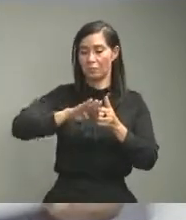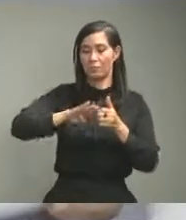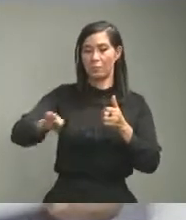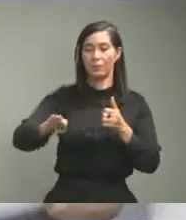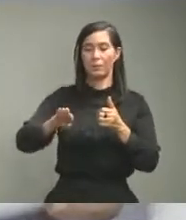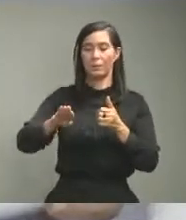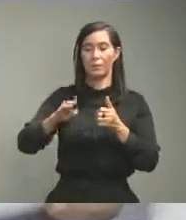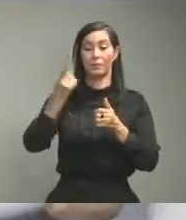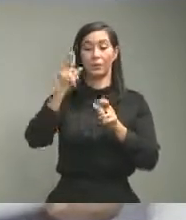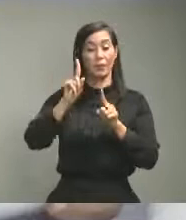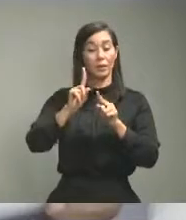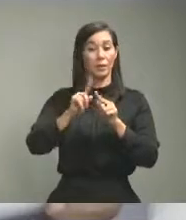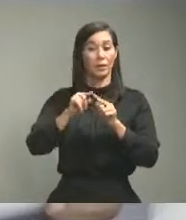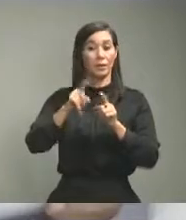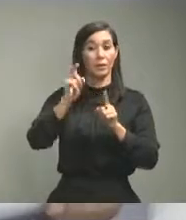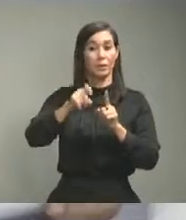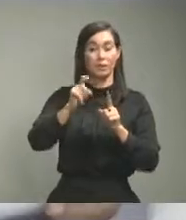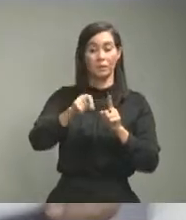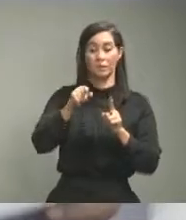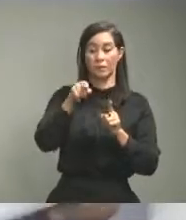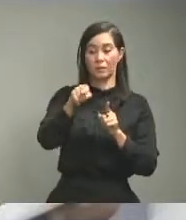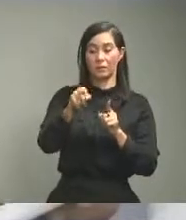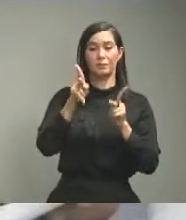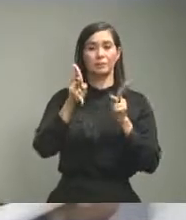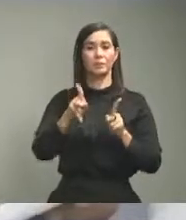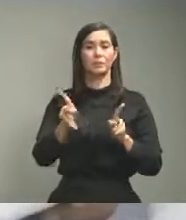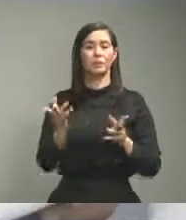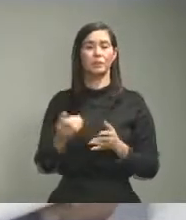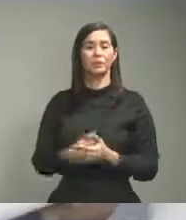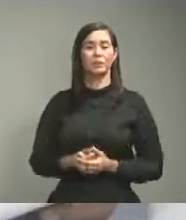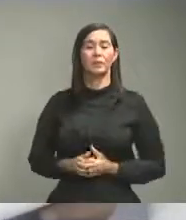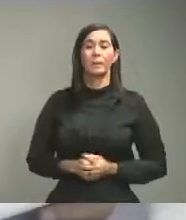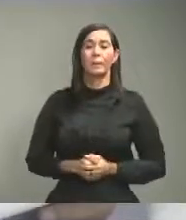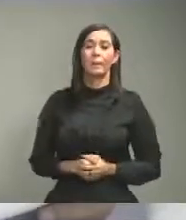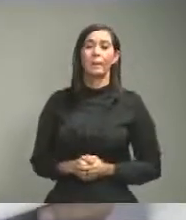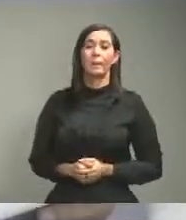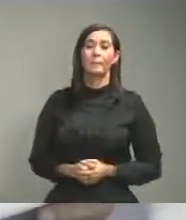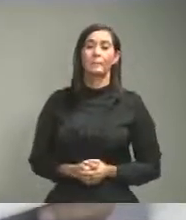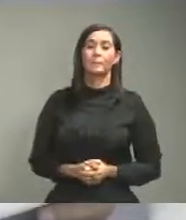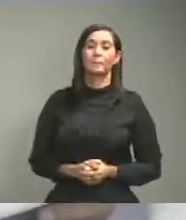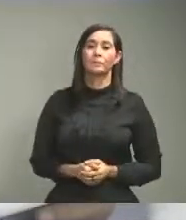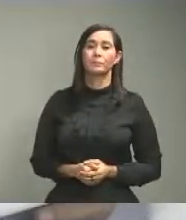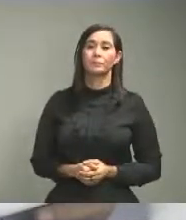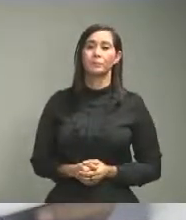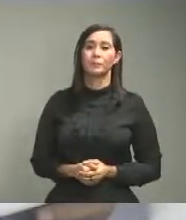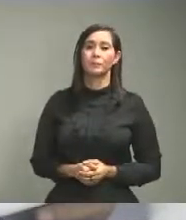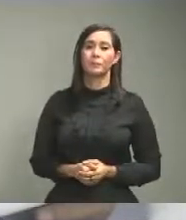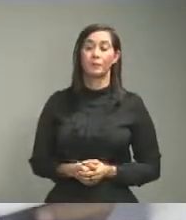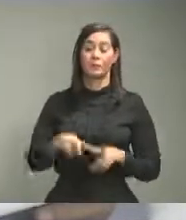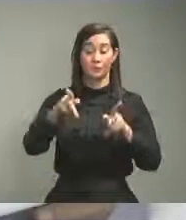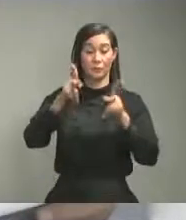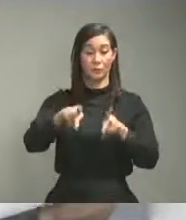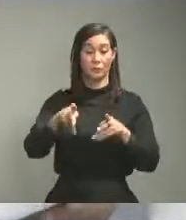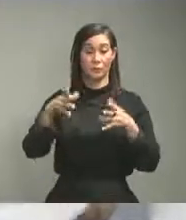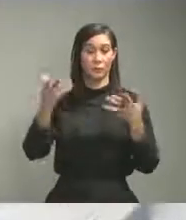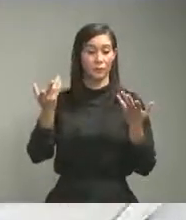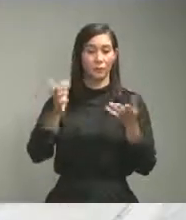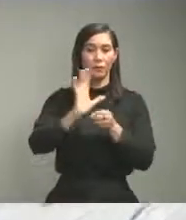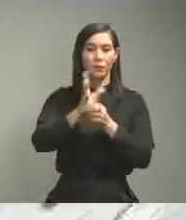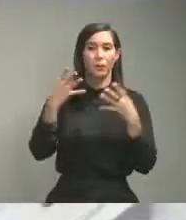las personas que no se estaban dando con la información de las recuperaciones que